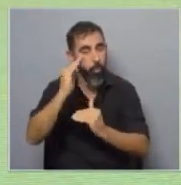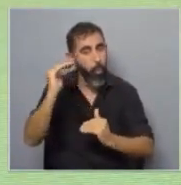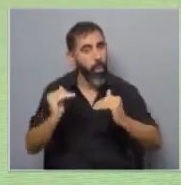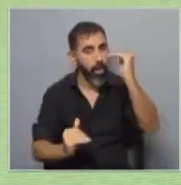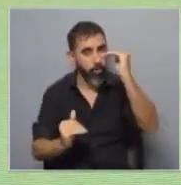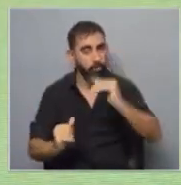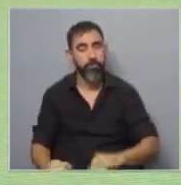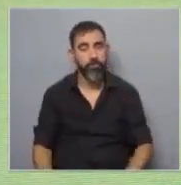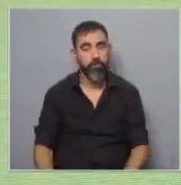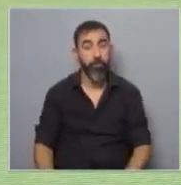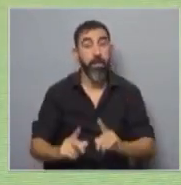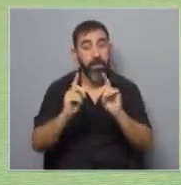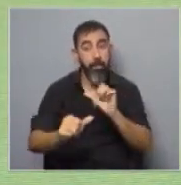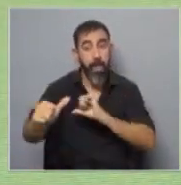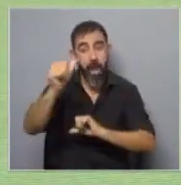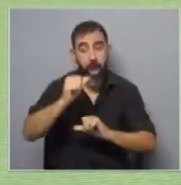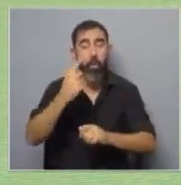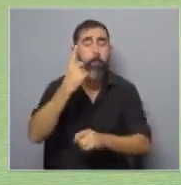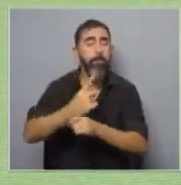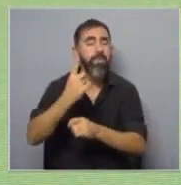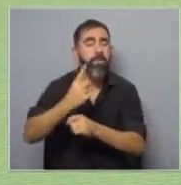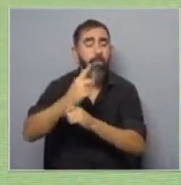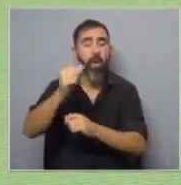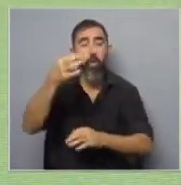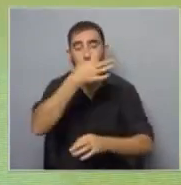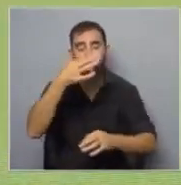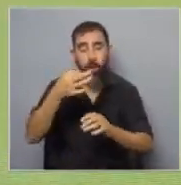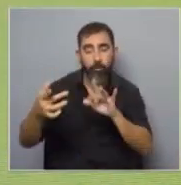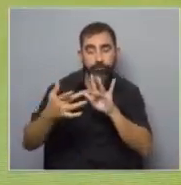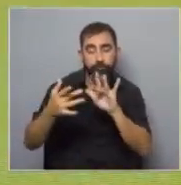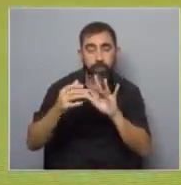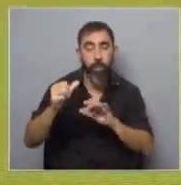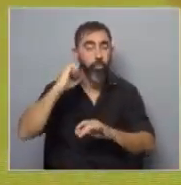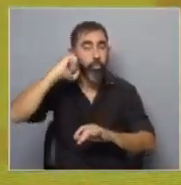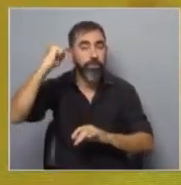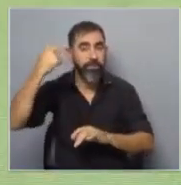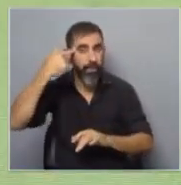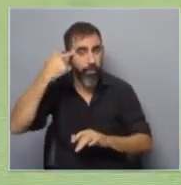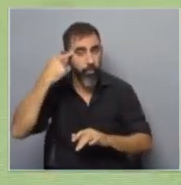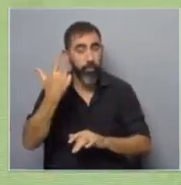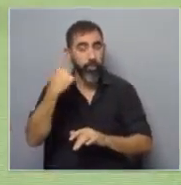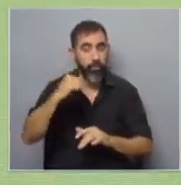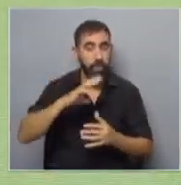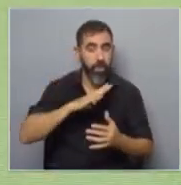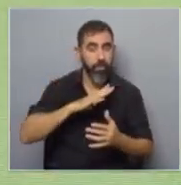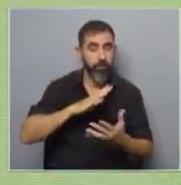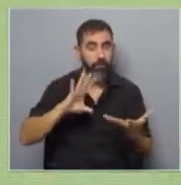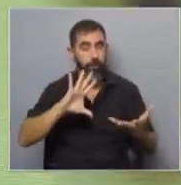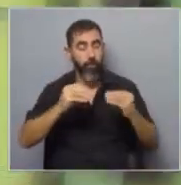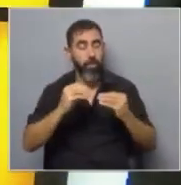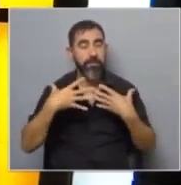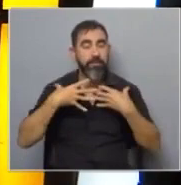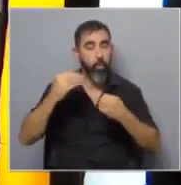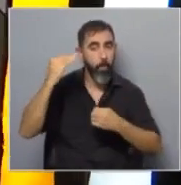Exacto. Y a su vez, el alcohol es la principal droga asociada con el suicidio. Entonces te queda ahí un modelo que vos tenés que pensarlo desde la salud